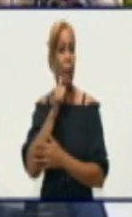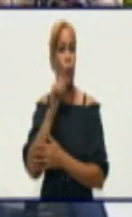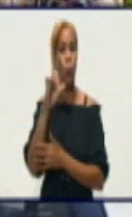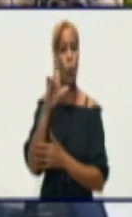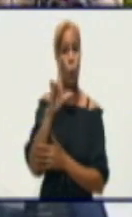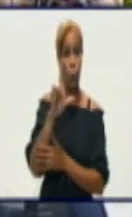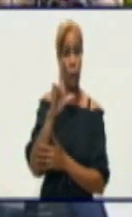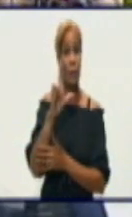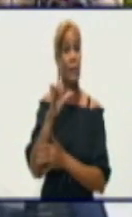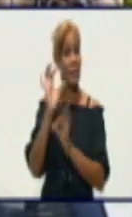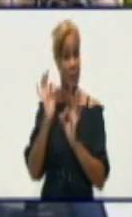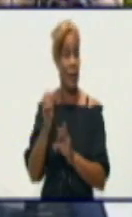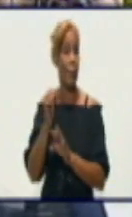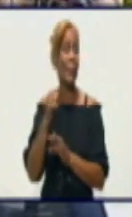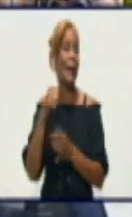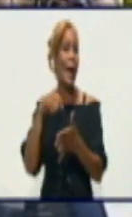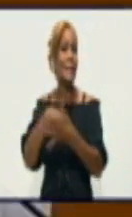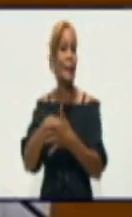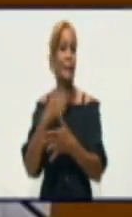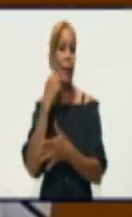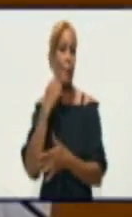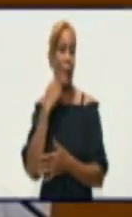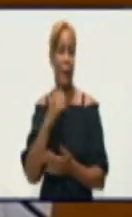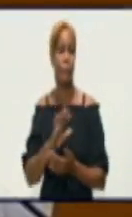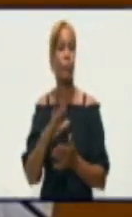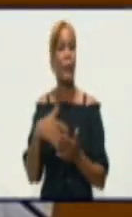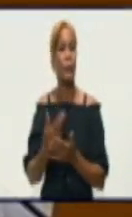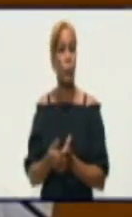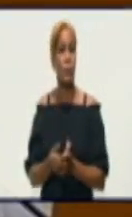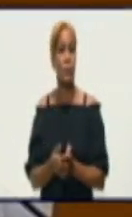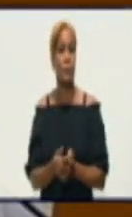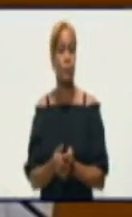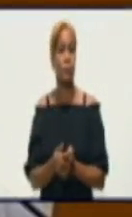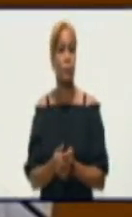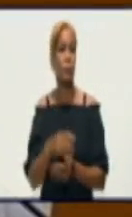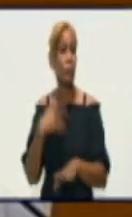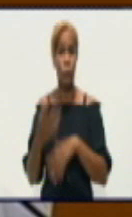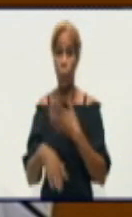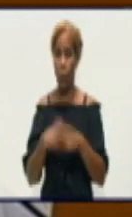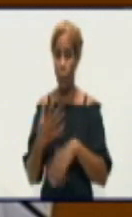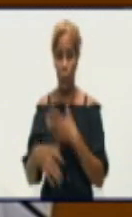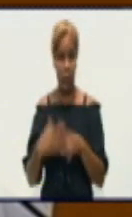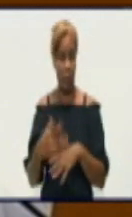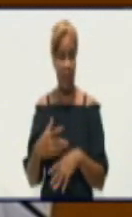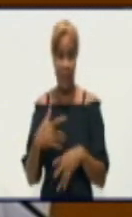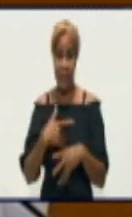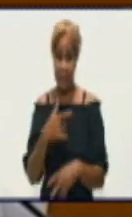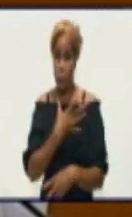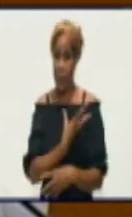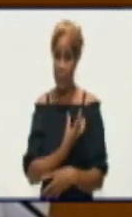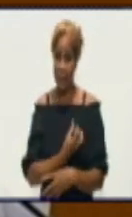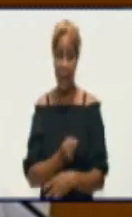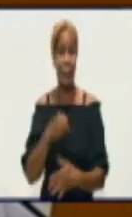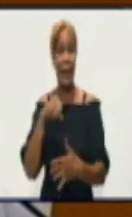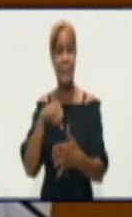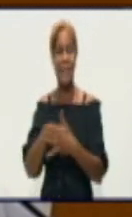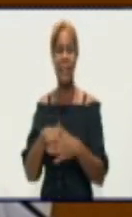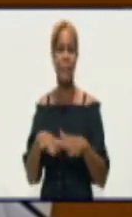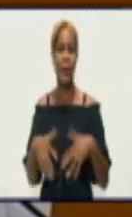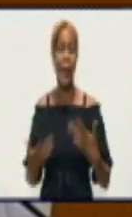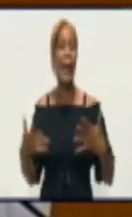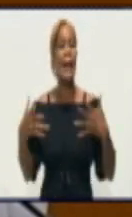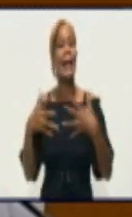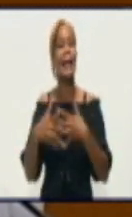ocurren estos hechos en la provincia. Las causas que generan estos lamentables accidentes están relacionadas